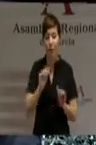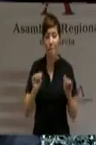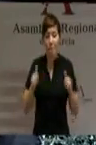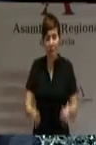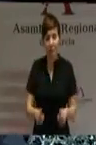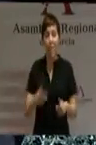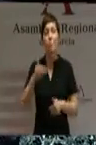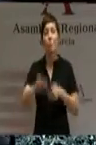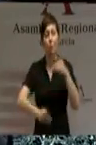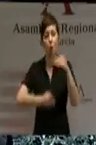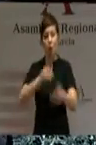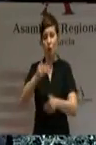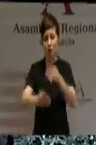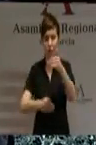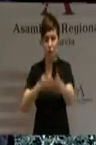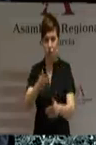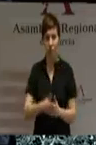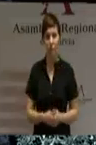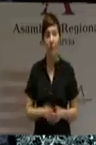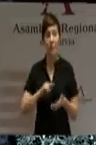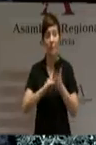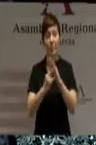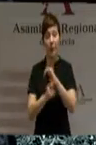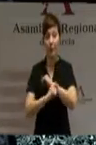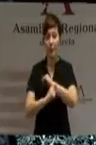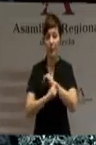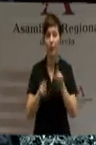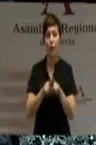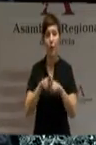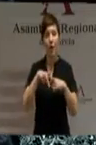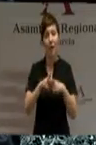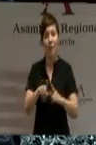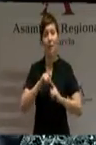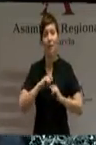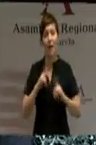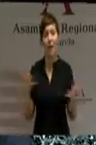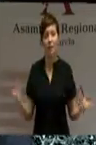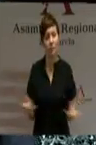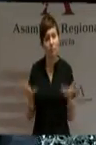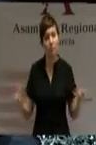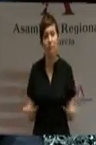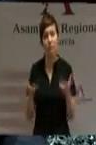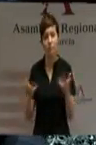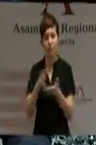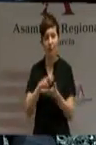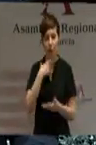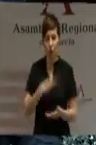progreso. El plan estratégico será un instrumento dinamizador que ayudará a la región de Murcia a recuperar